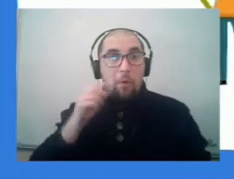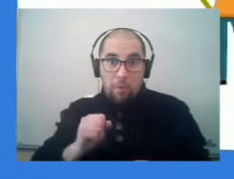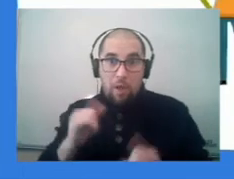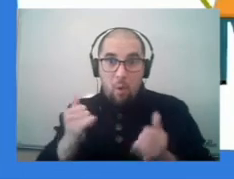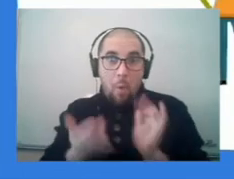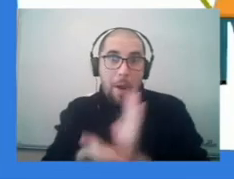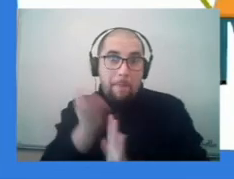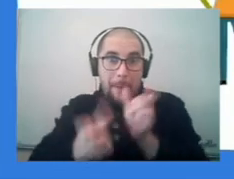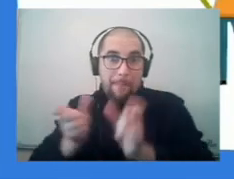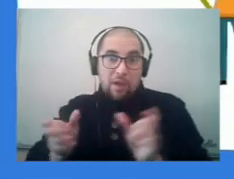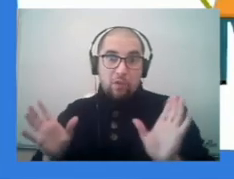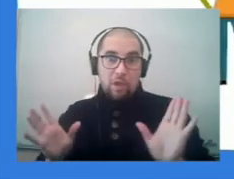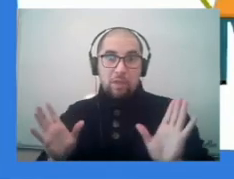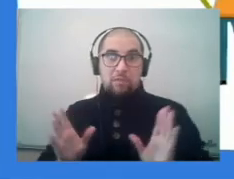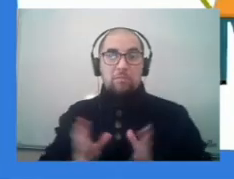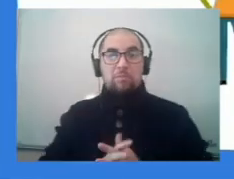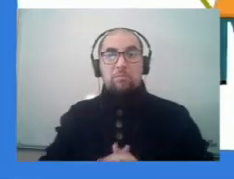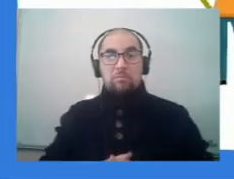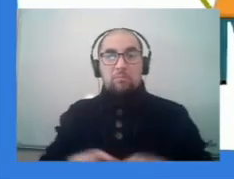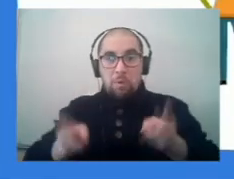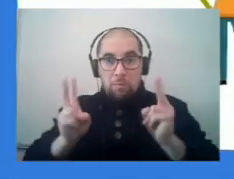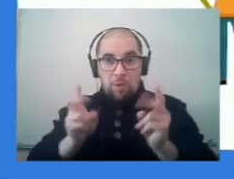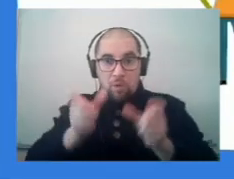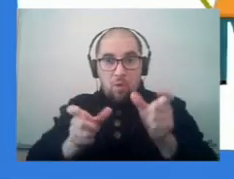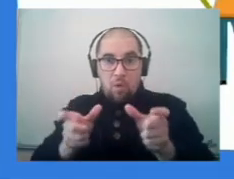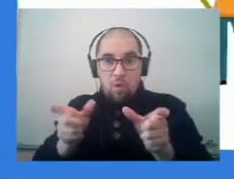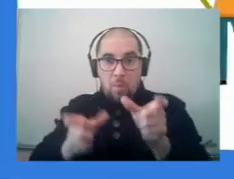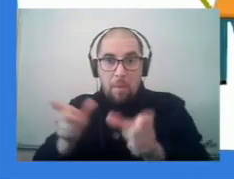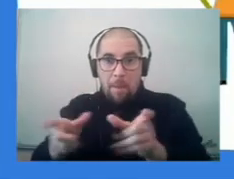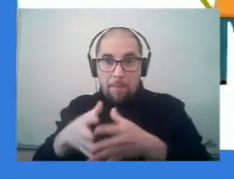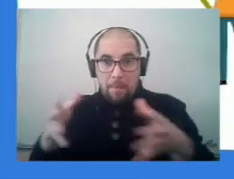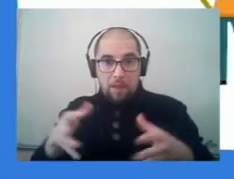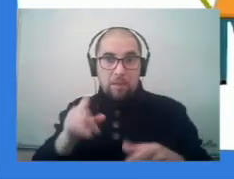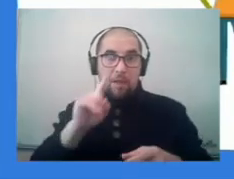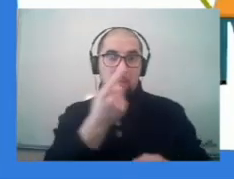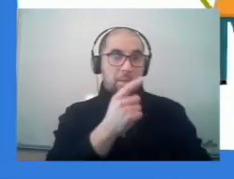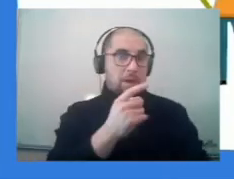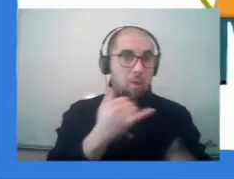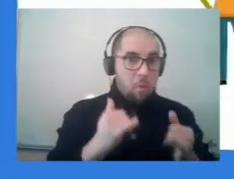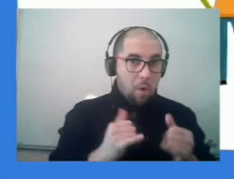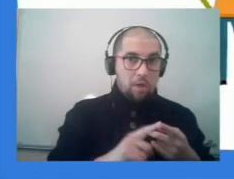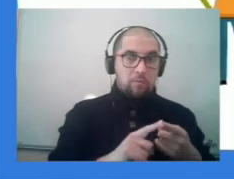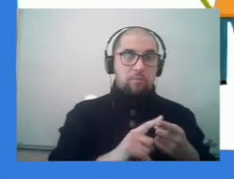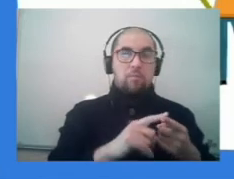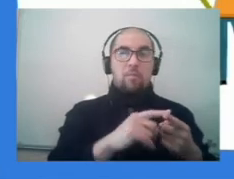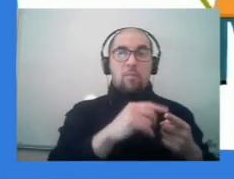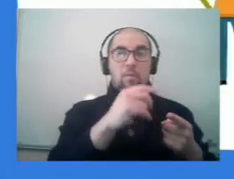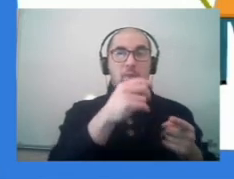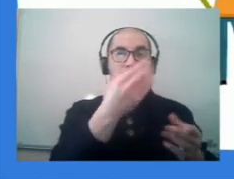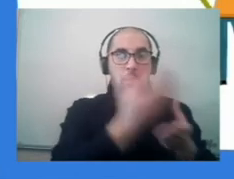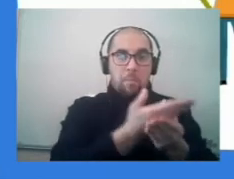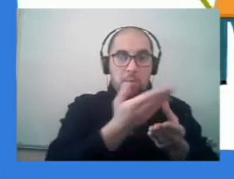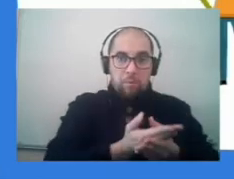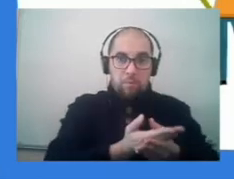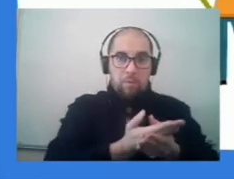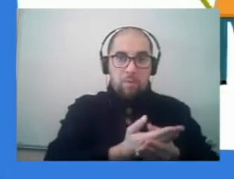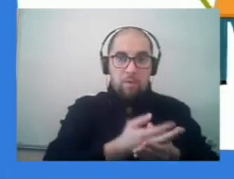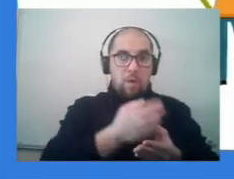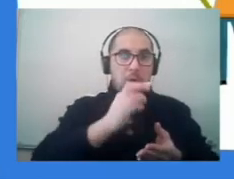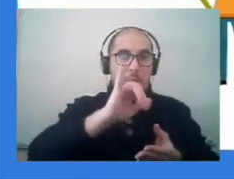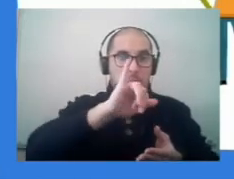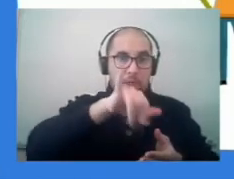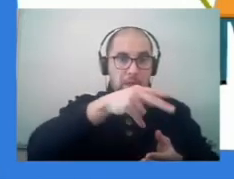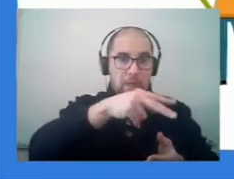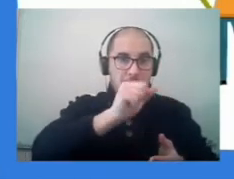pero pueden jugar más personas. La primera jugadora juntó la pareja de palabras piña y